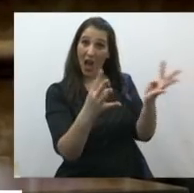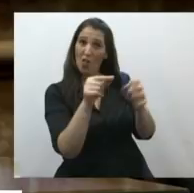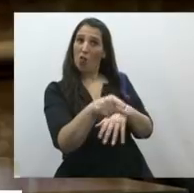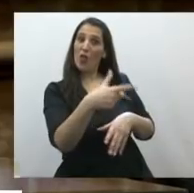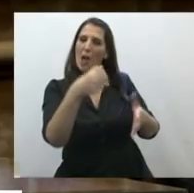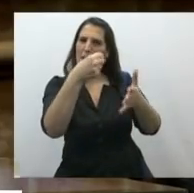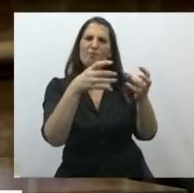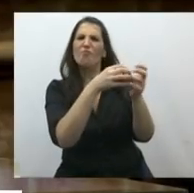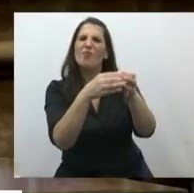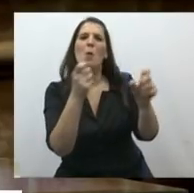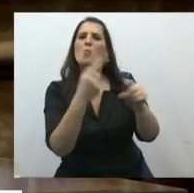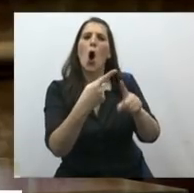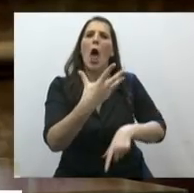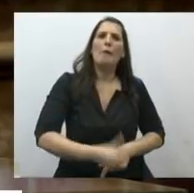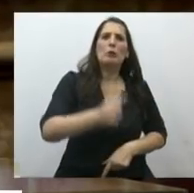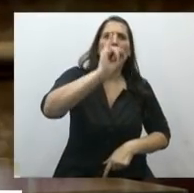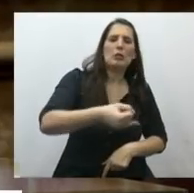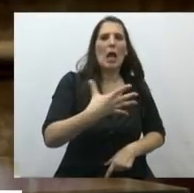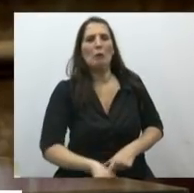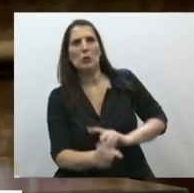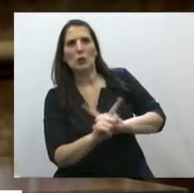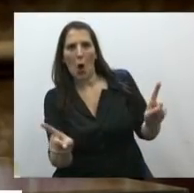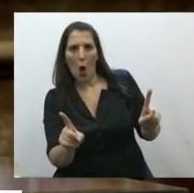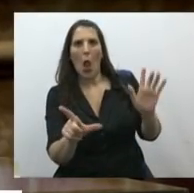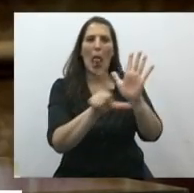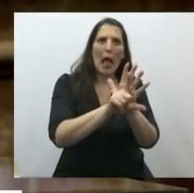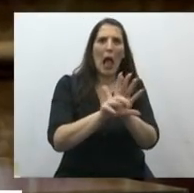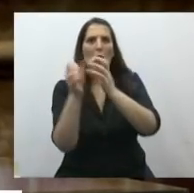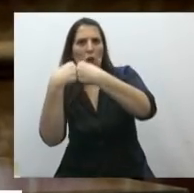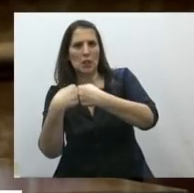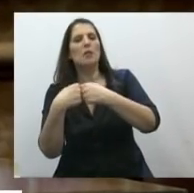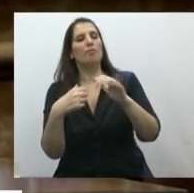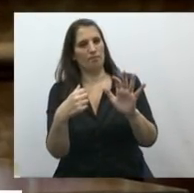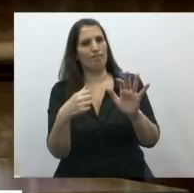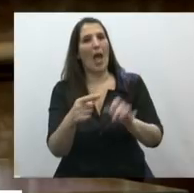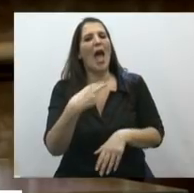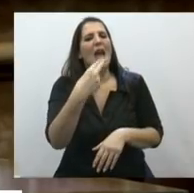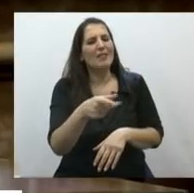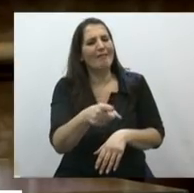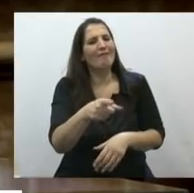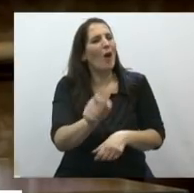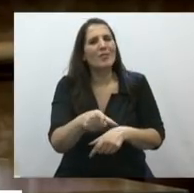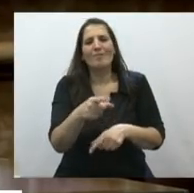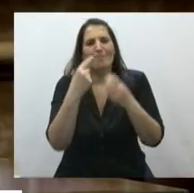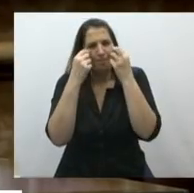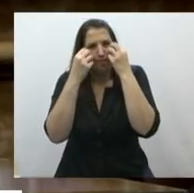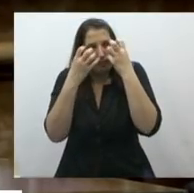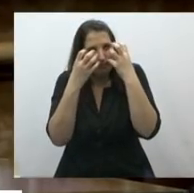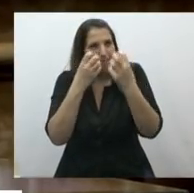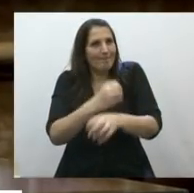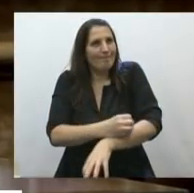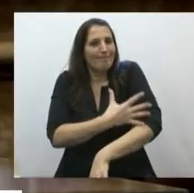legal o el aborto clandestino, me animo a darte un consejo. Llenate los sentidos de lágrimas, abrazos, aromas, imágenes.